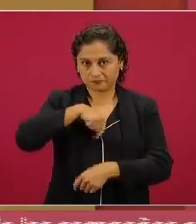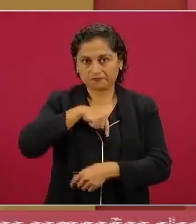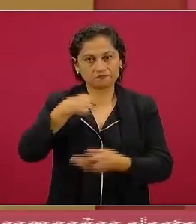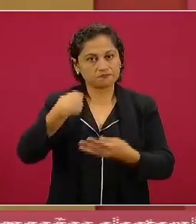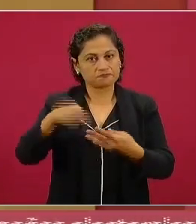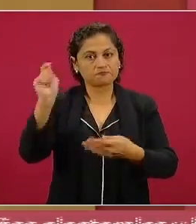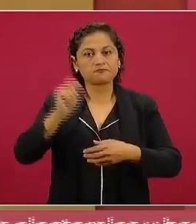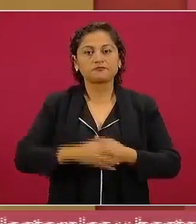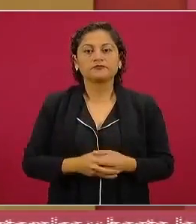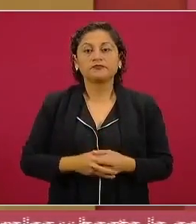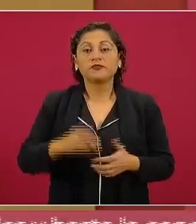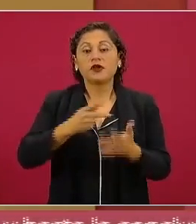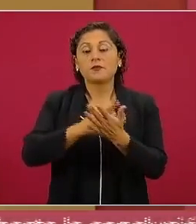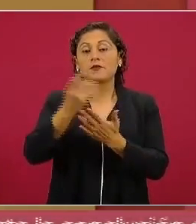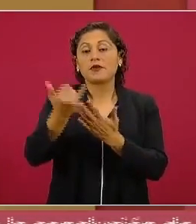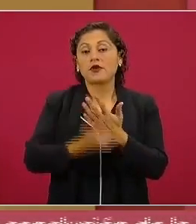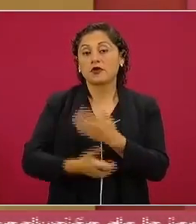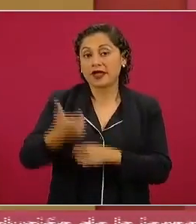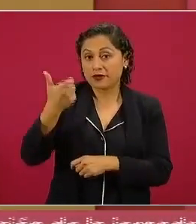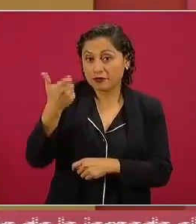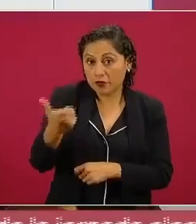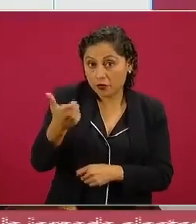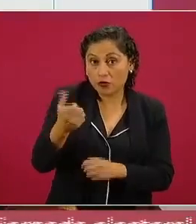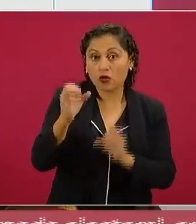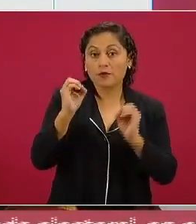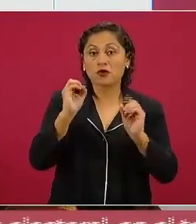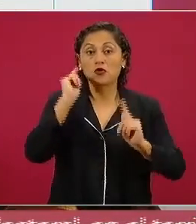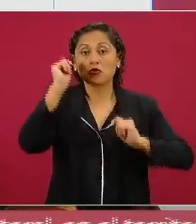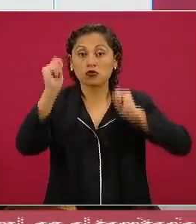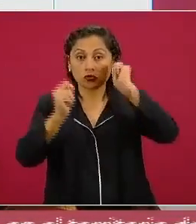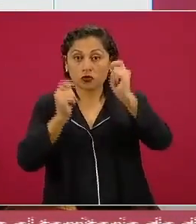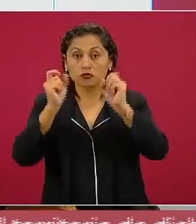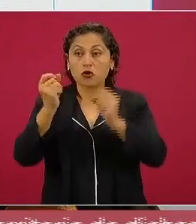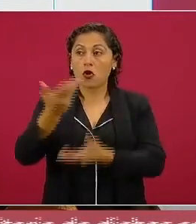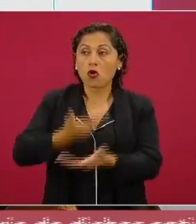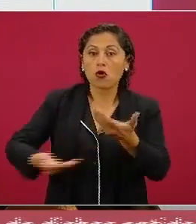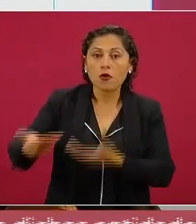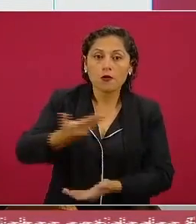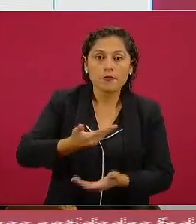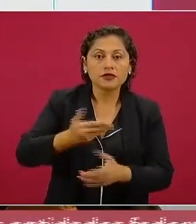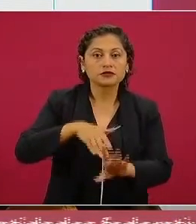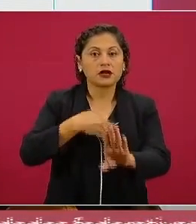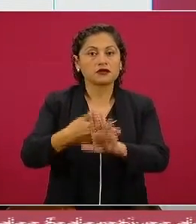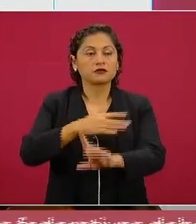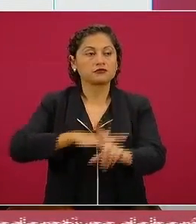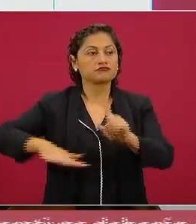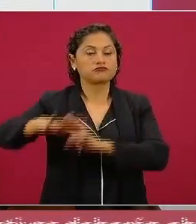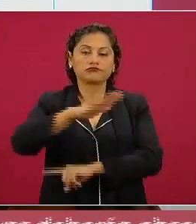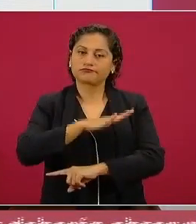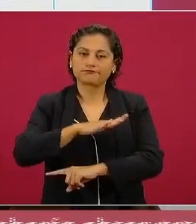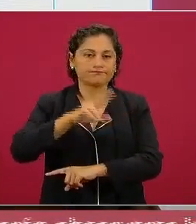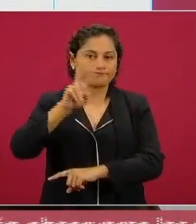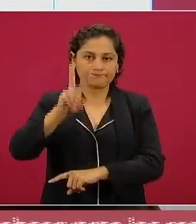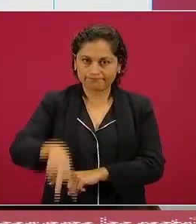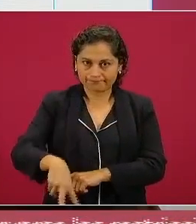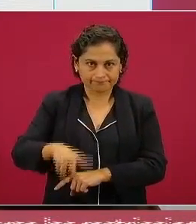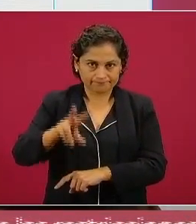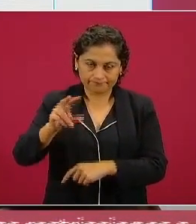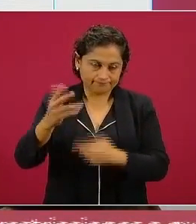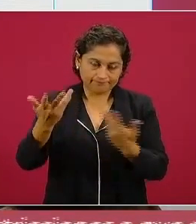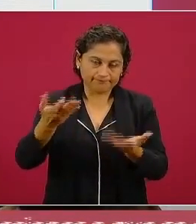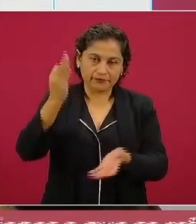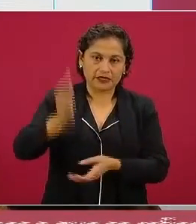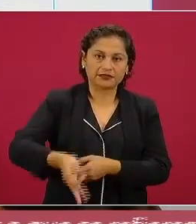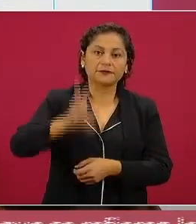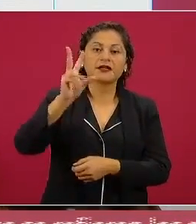ningún ningún proyecto económico productivo comercial o turístico que afecte al medio ambiente se evitará la contaminación del suelo del agua